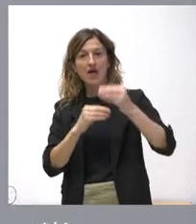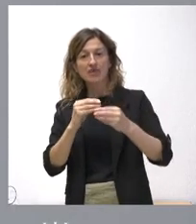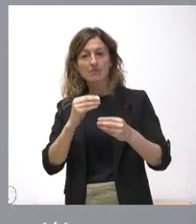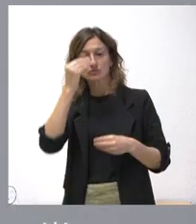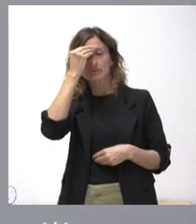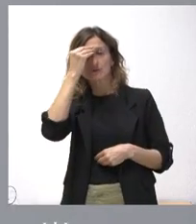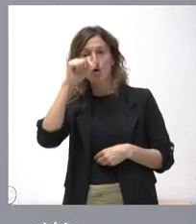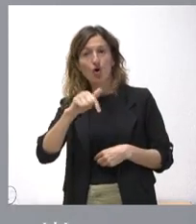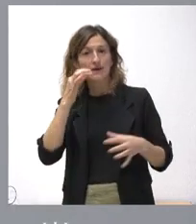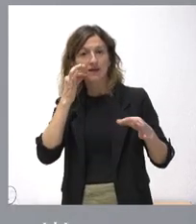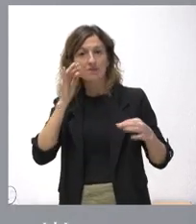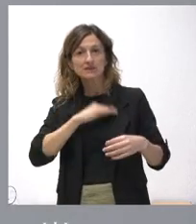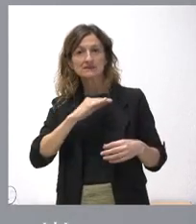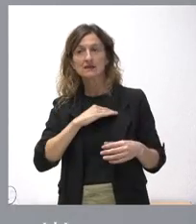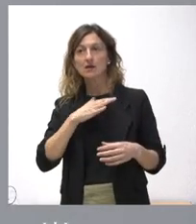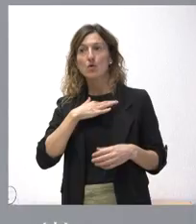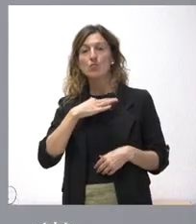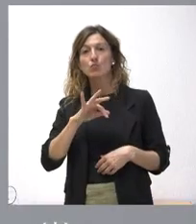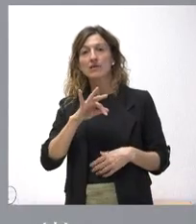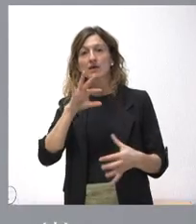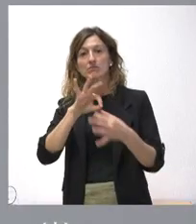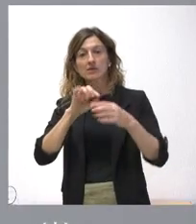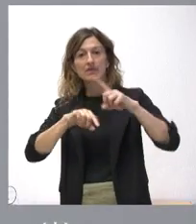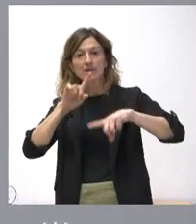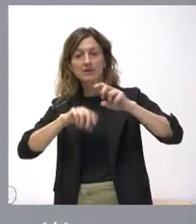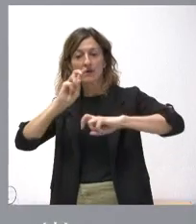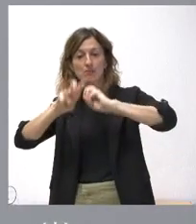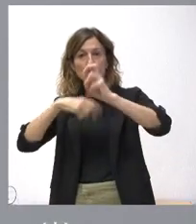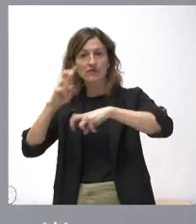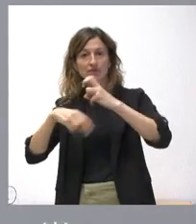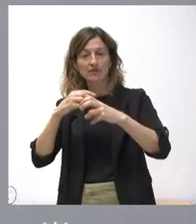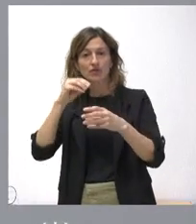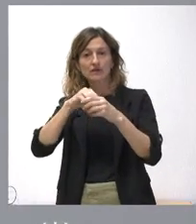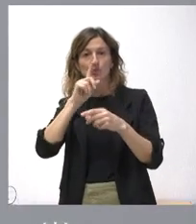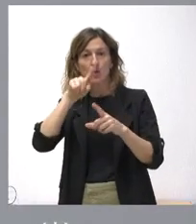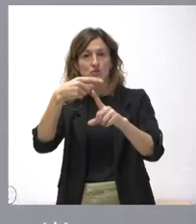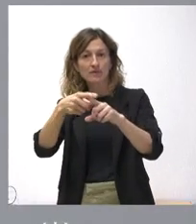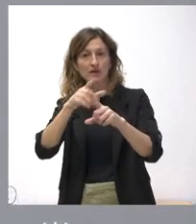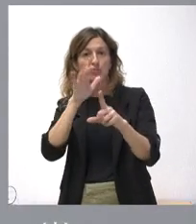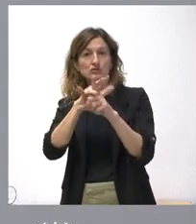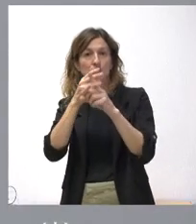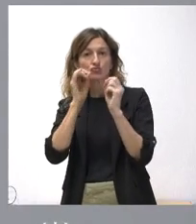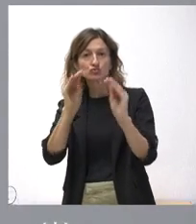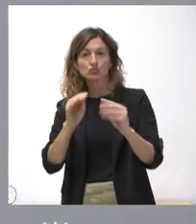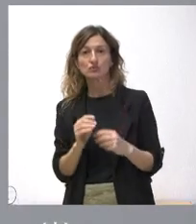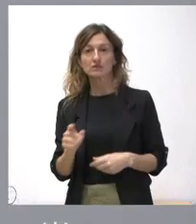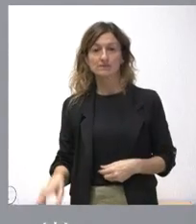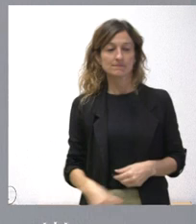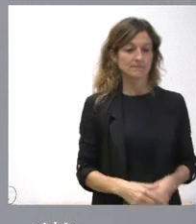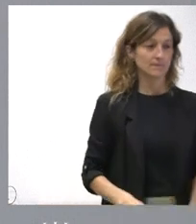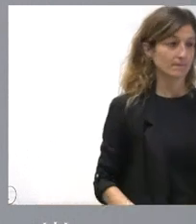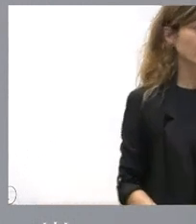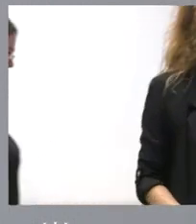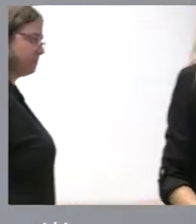juicio a día de hoy es bastante realista, pero pudiera estar sujeto a alguna modificación dentro de un año por algunas circunstancias. Usted ha señalado algunos de ellos. El